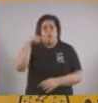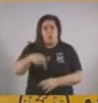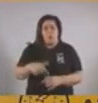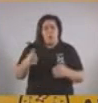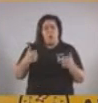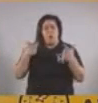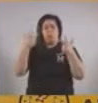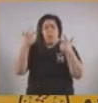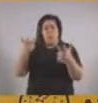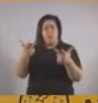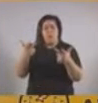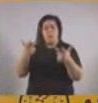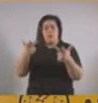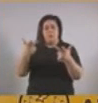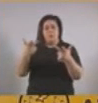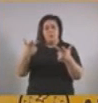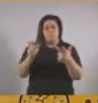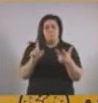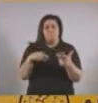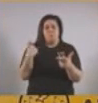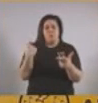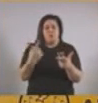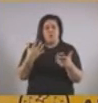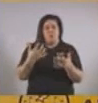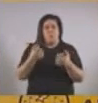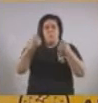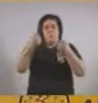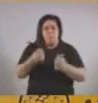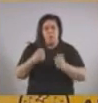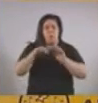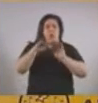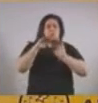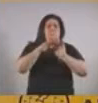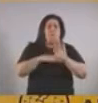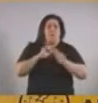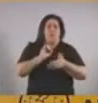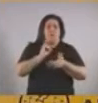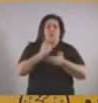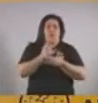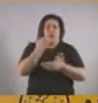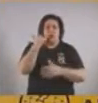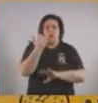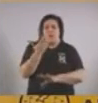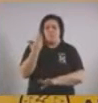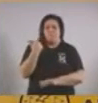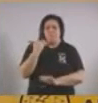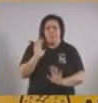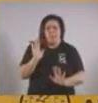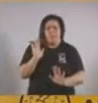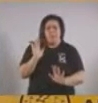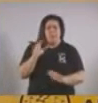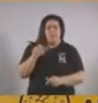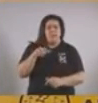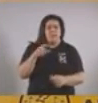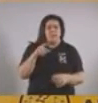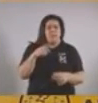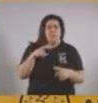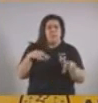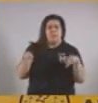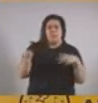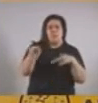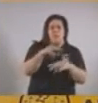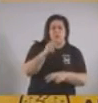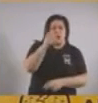vamos a ratificar las medidas que ya se tomaron. O sea, está restringida la circulación